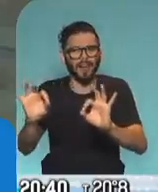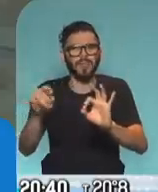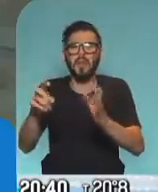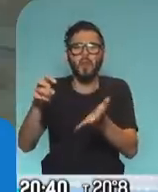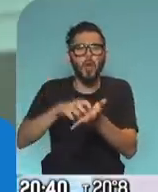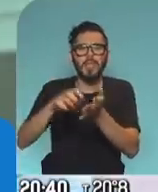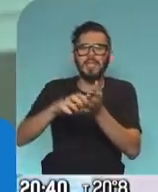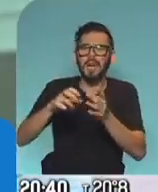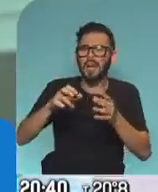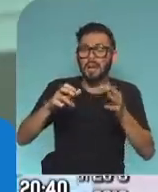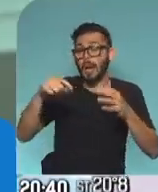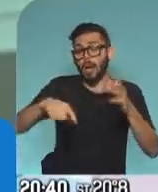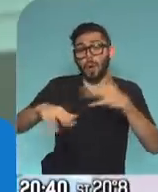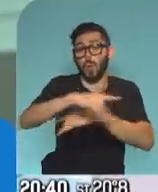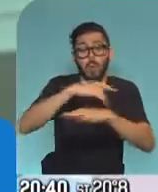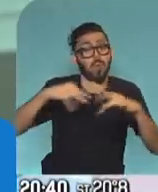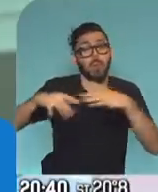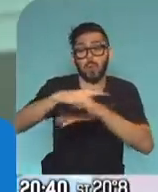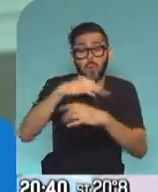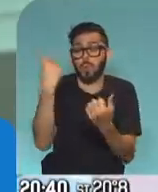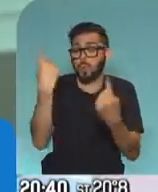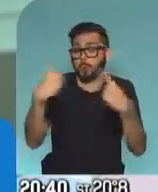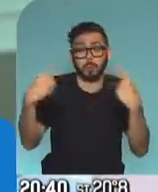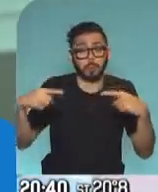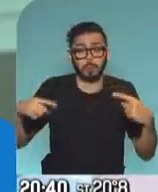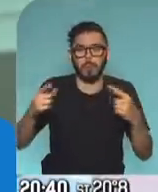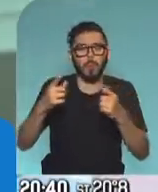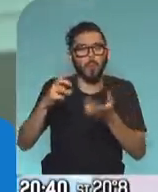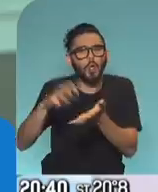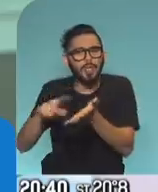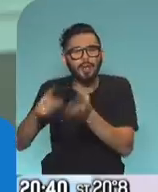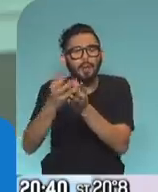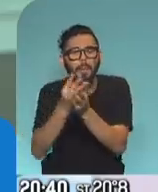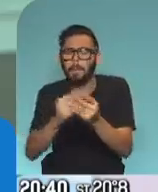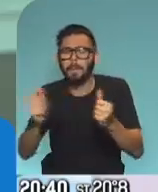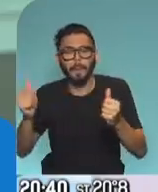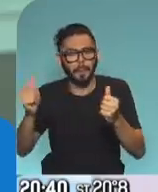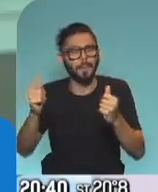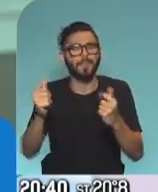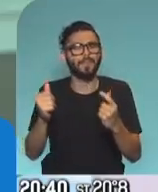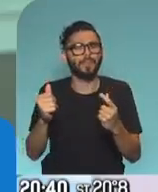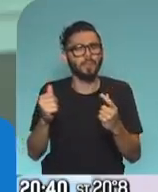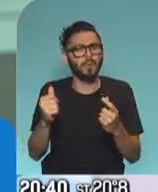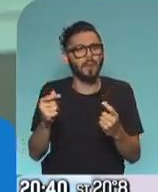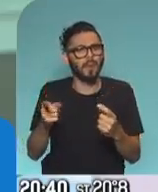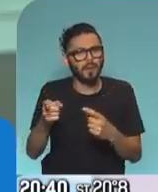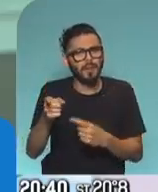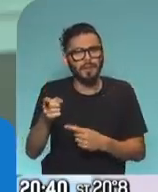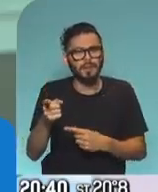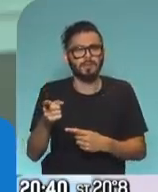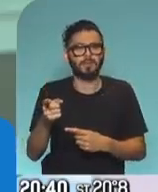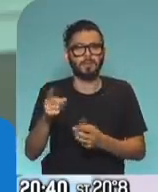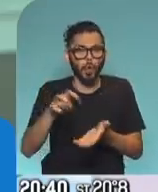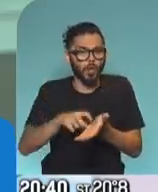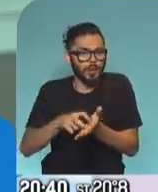pasado de largo con tanta agenda mediática, con tantos vaivenes, con tantos problemas de coyuntura. es una